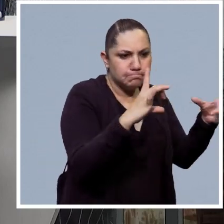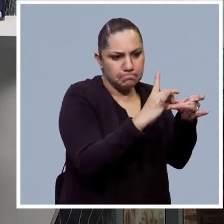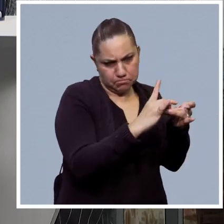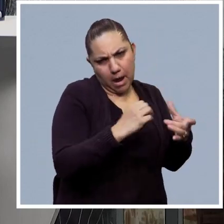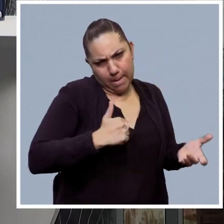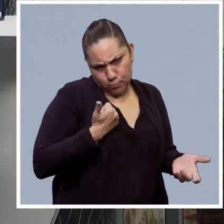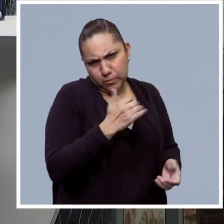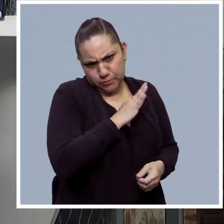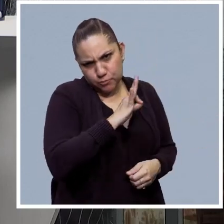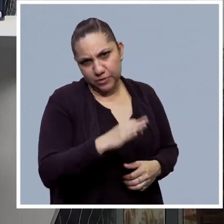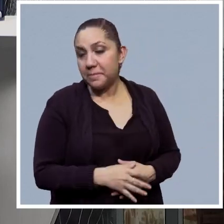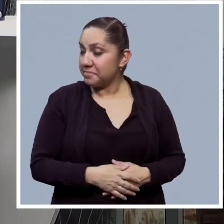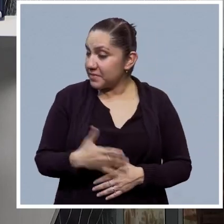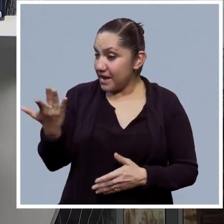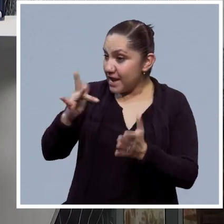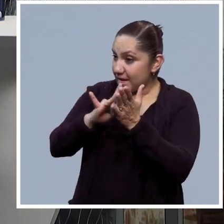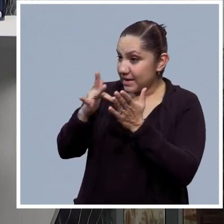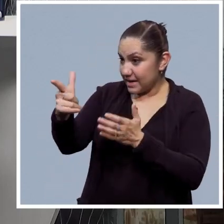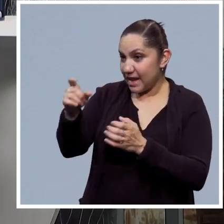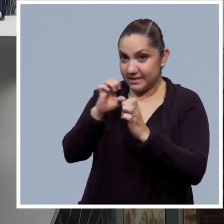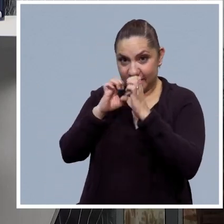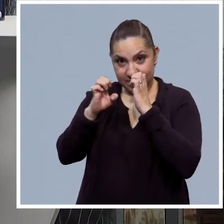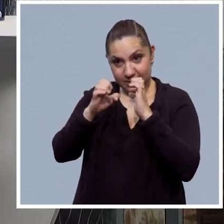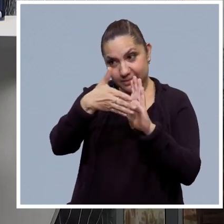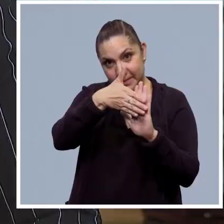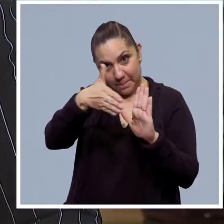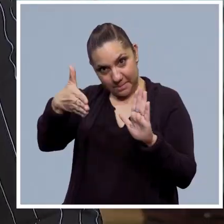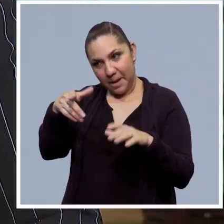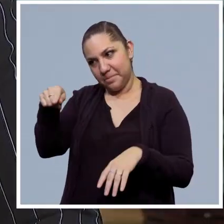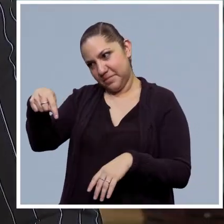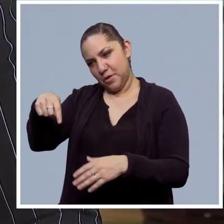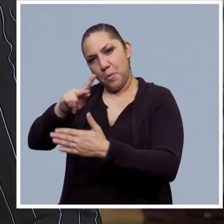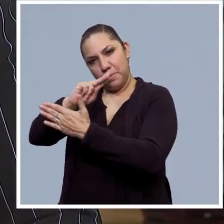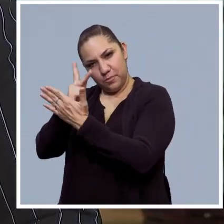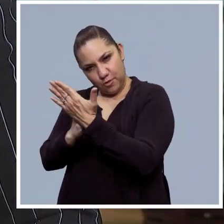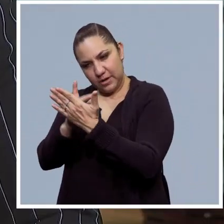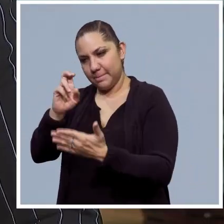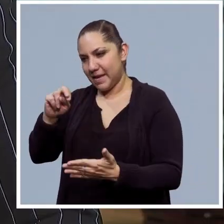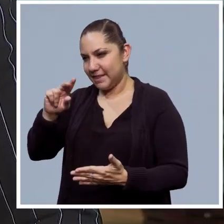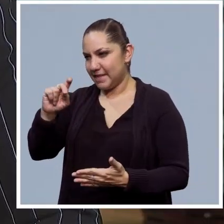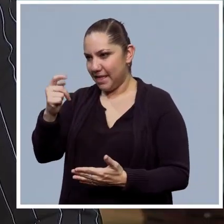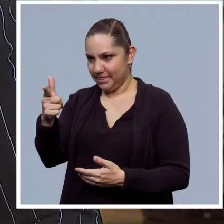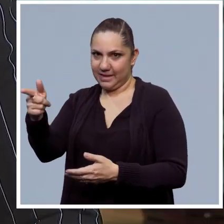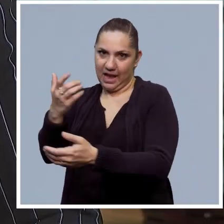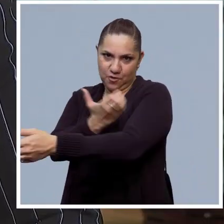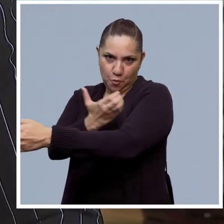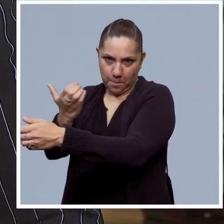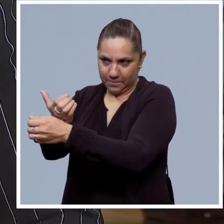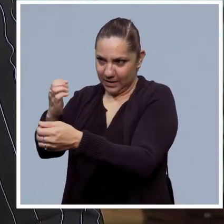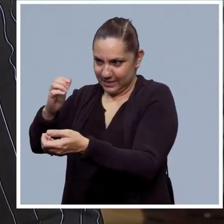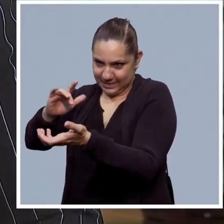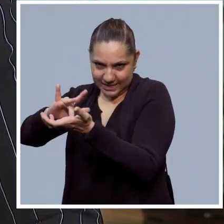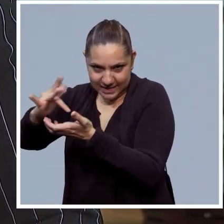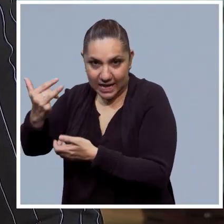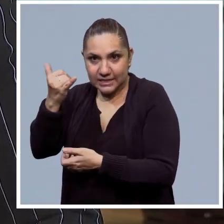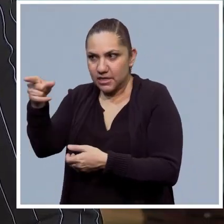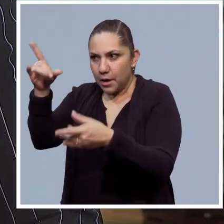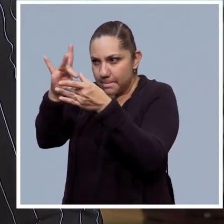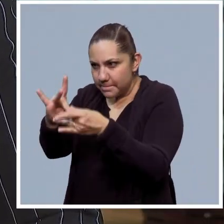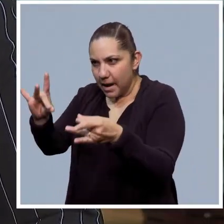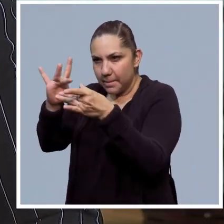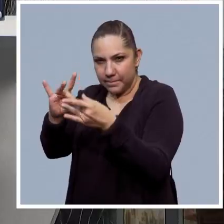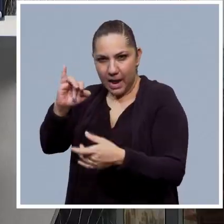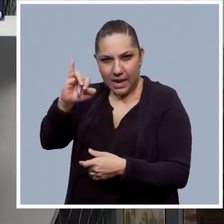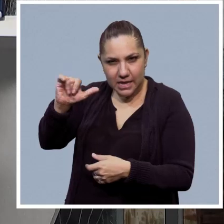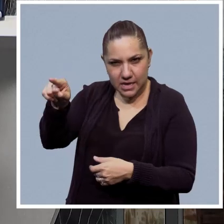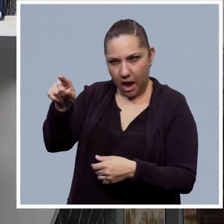llegado al final de esta entrevista, pero le agradecemos muchísimo que nos haya acompañado en Entrending y también nos haya compartido su conocimiento justo por este tema tan interesante